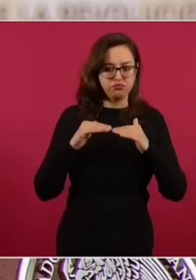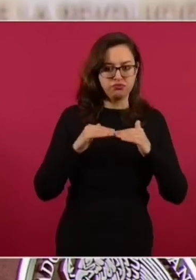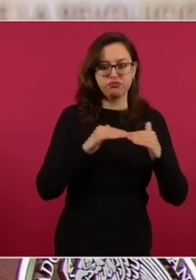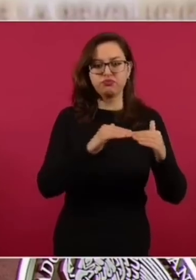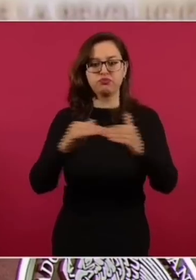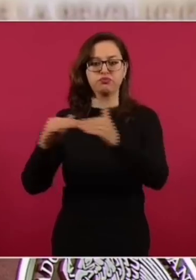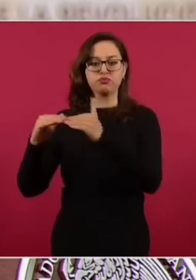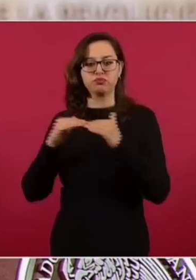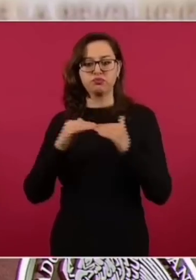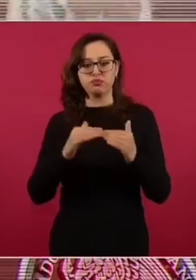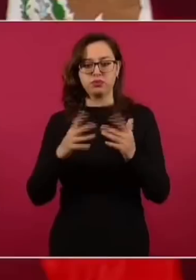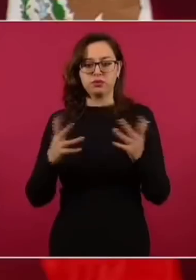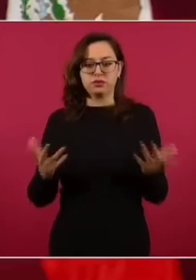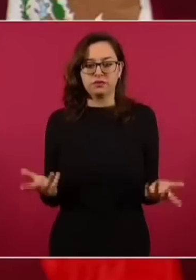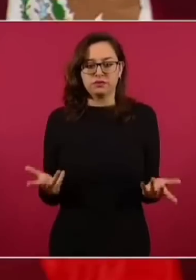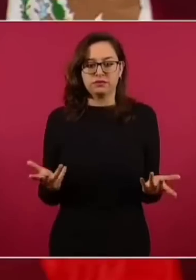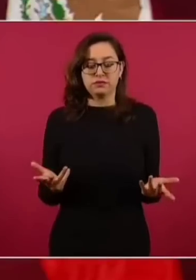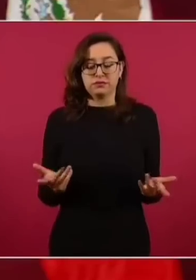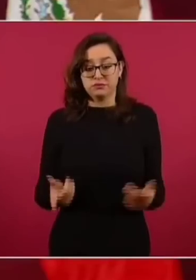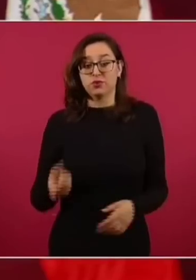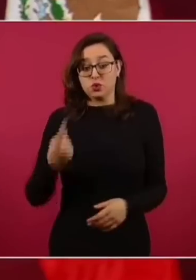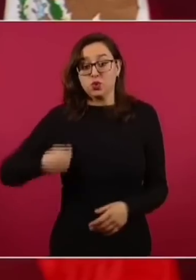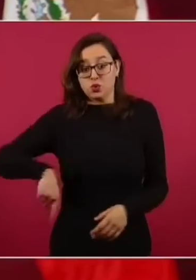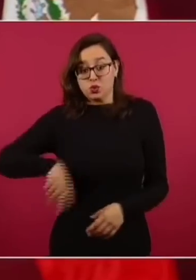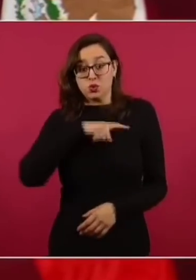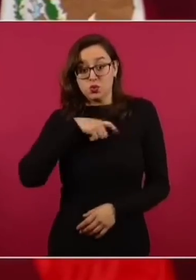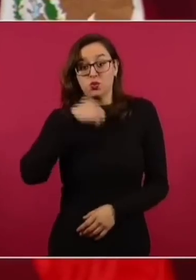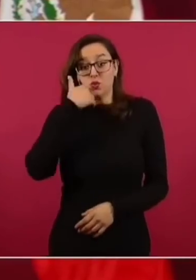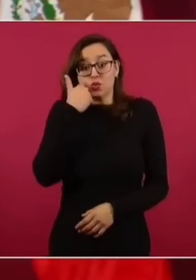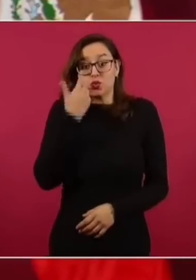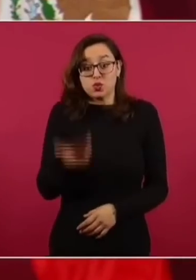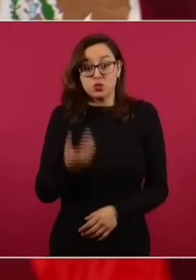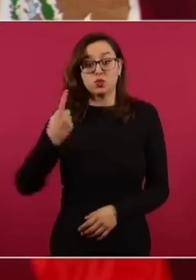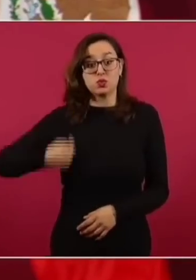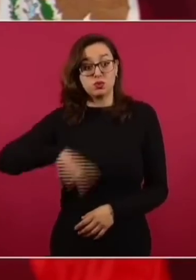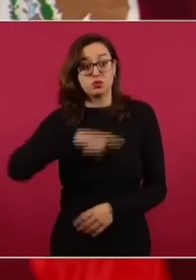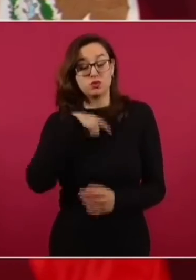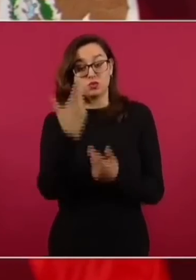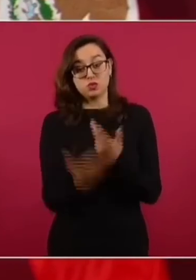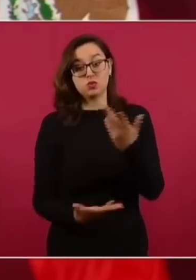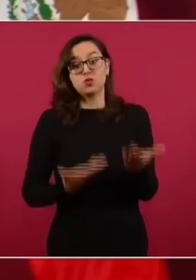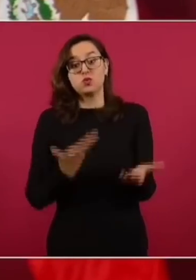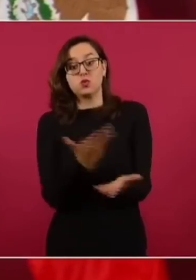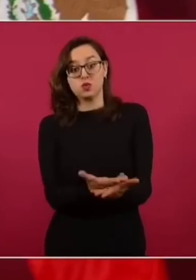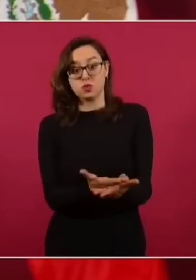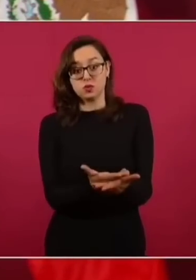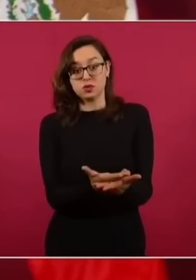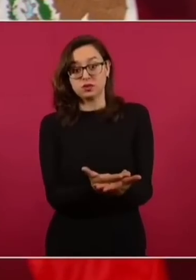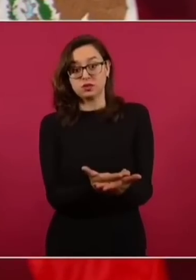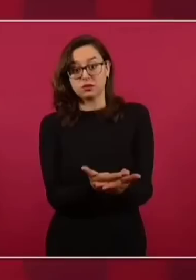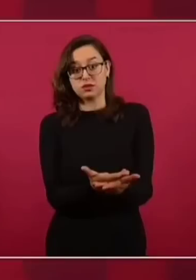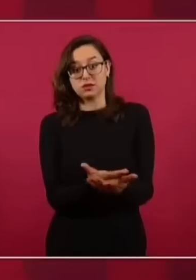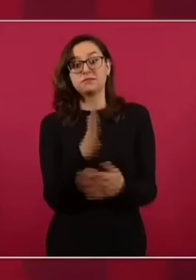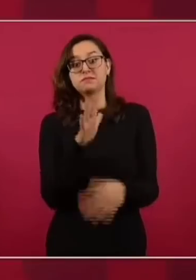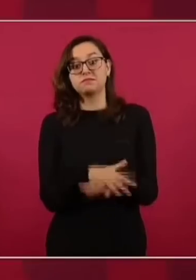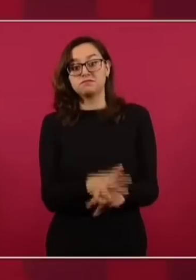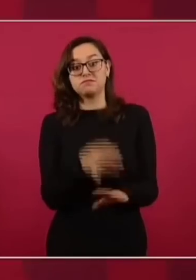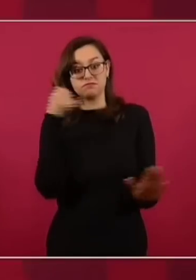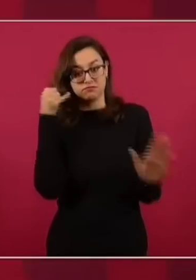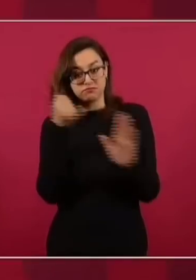Ese es nuestro planteamiento de fondo.